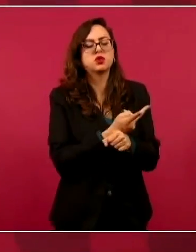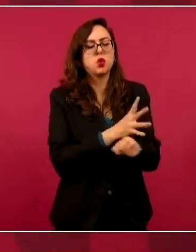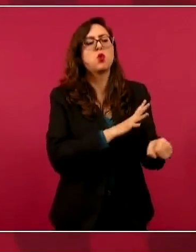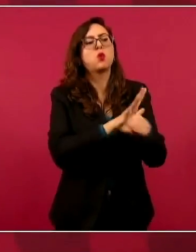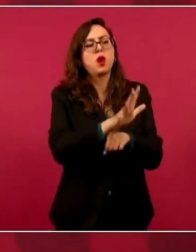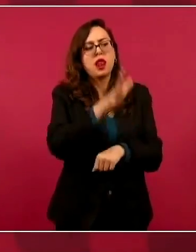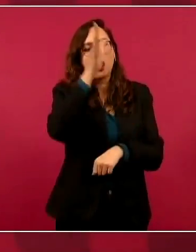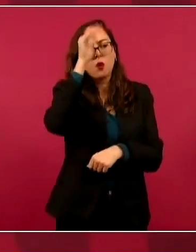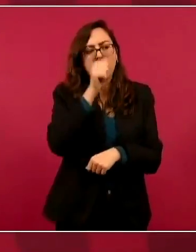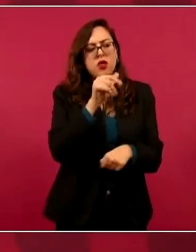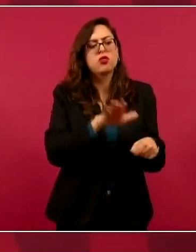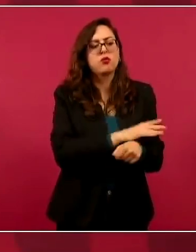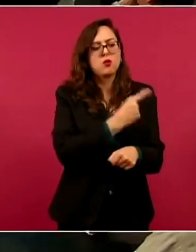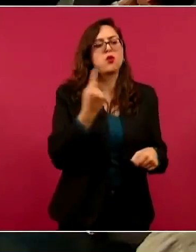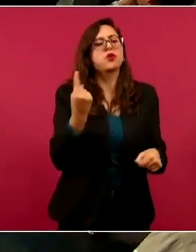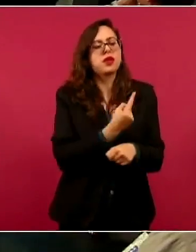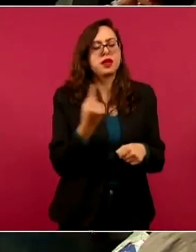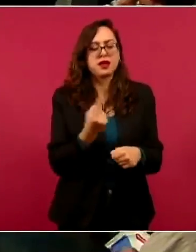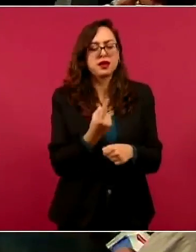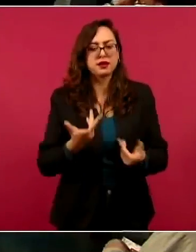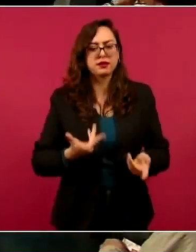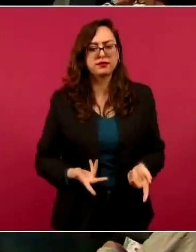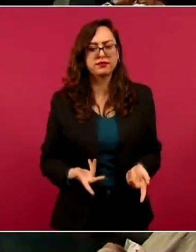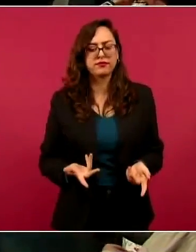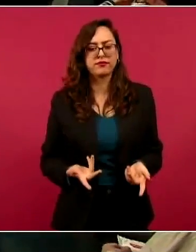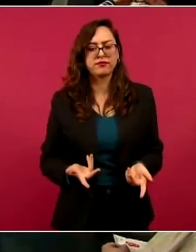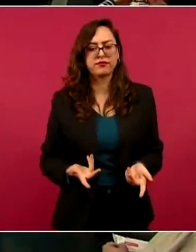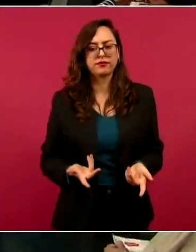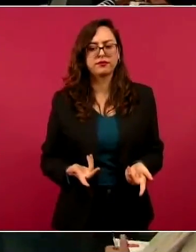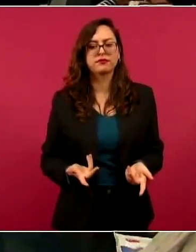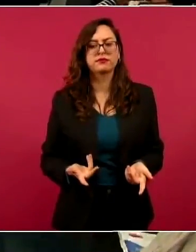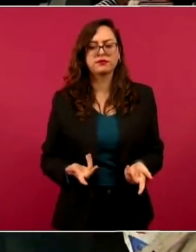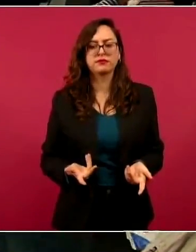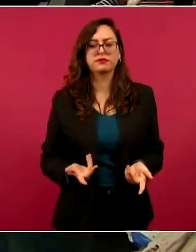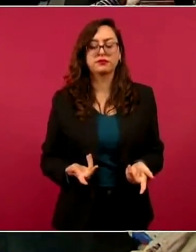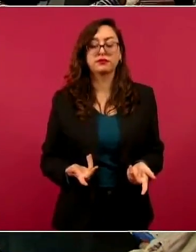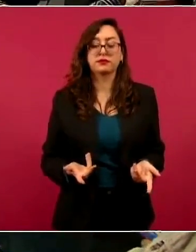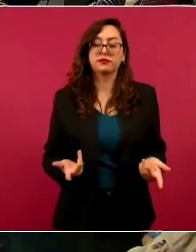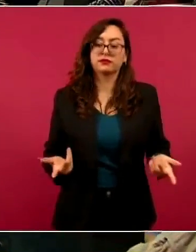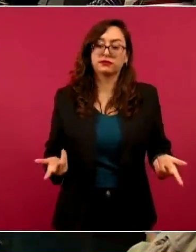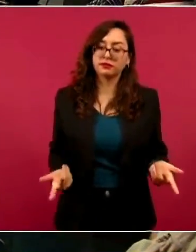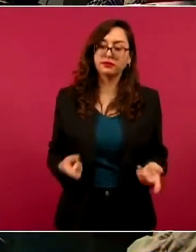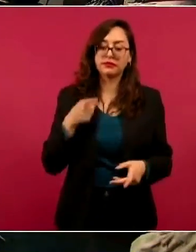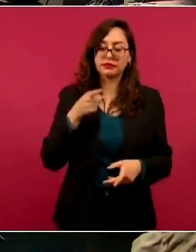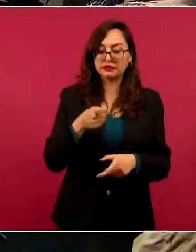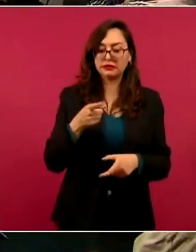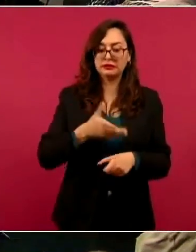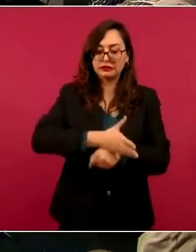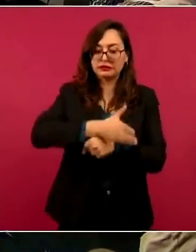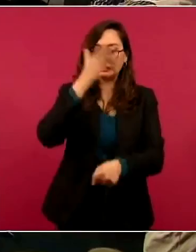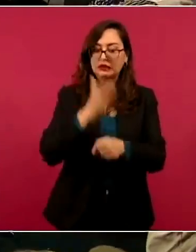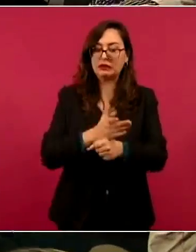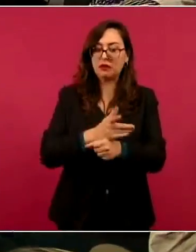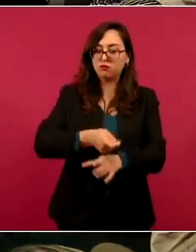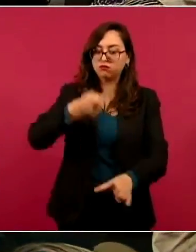porque su sentencia era por varios años.